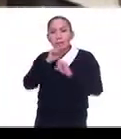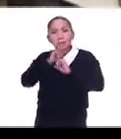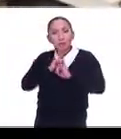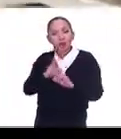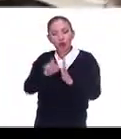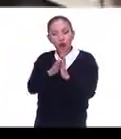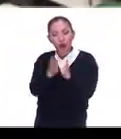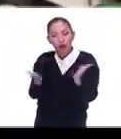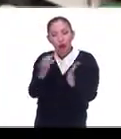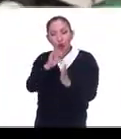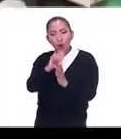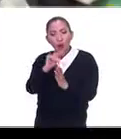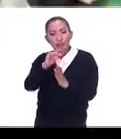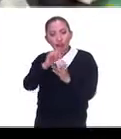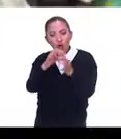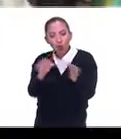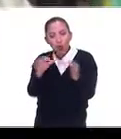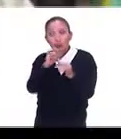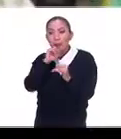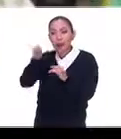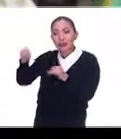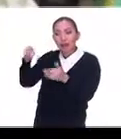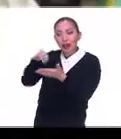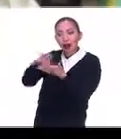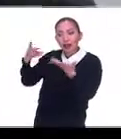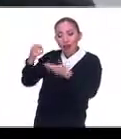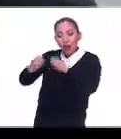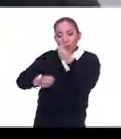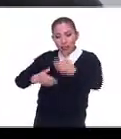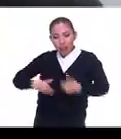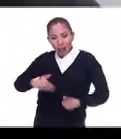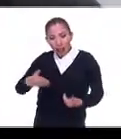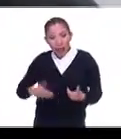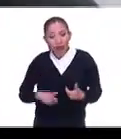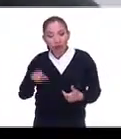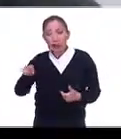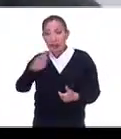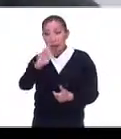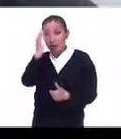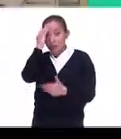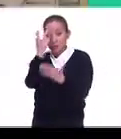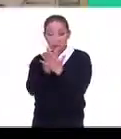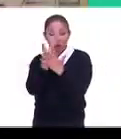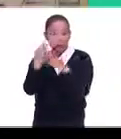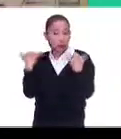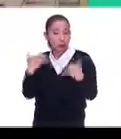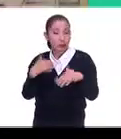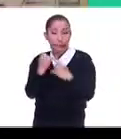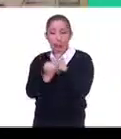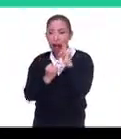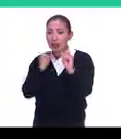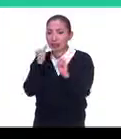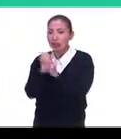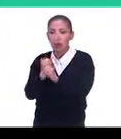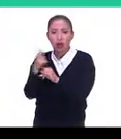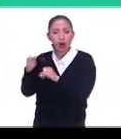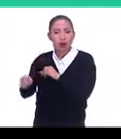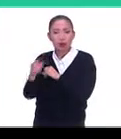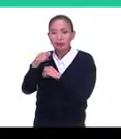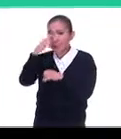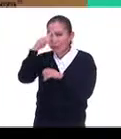y había publicado obras de teatro. Tenía reconocimientos internacionales, reconocimientos